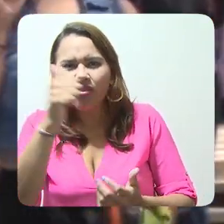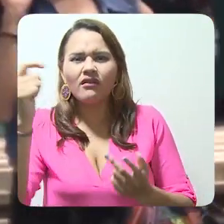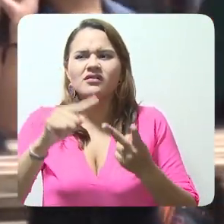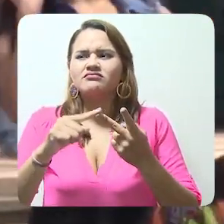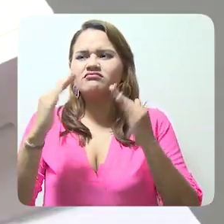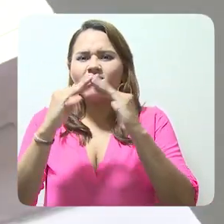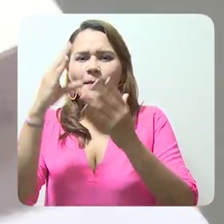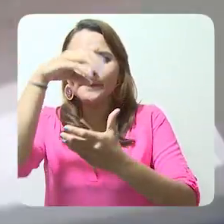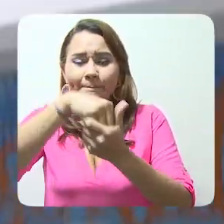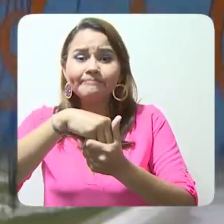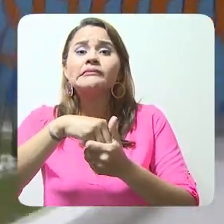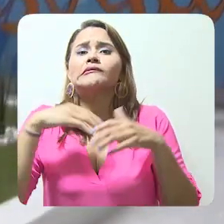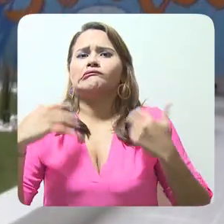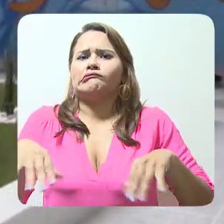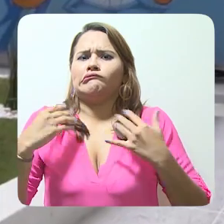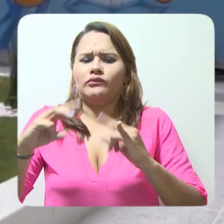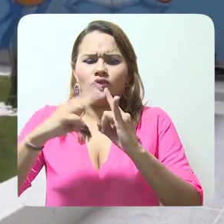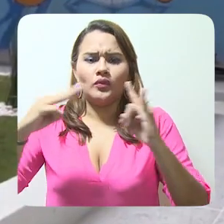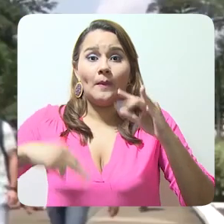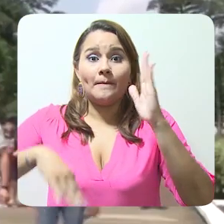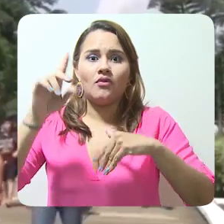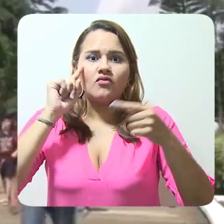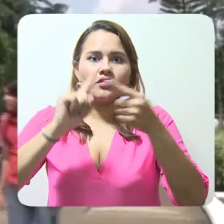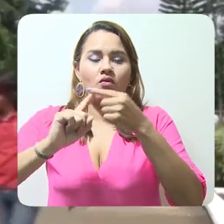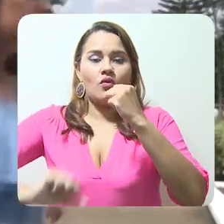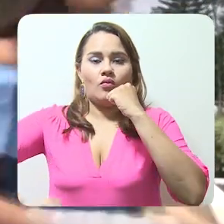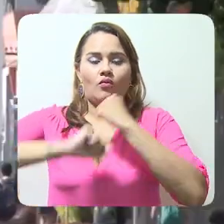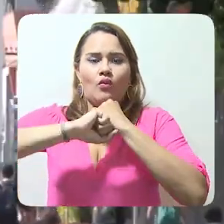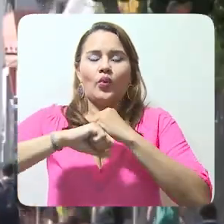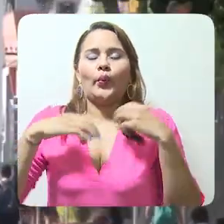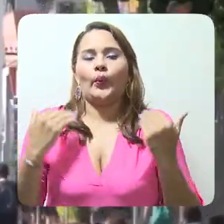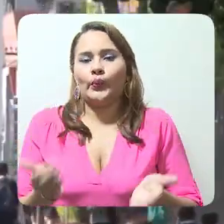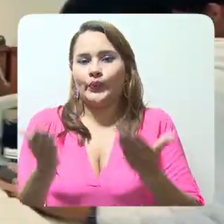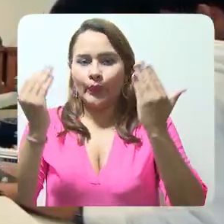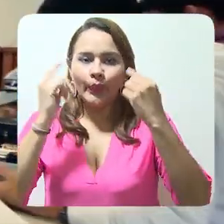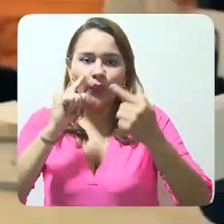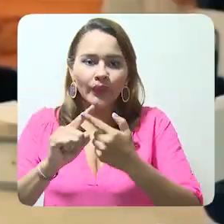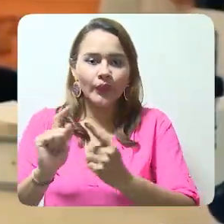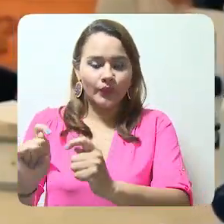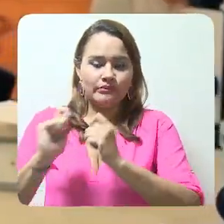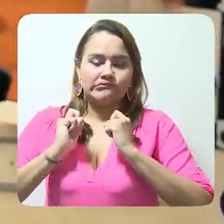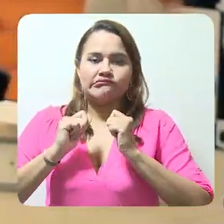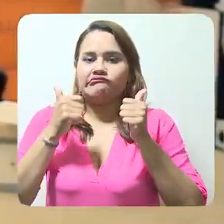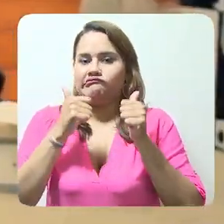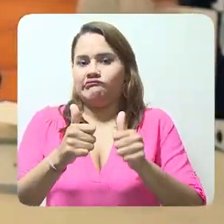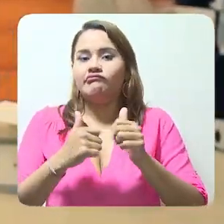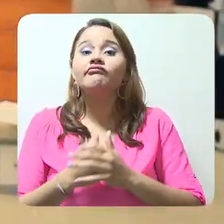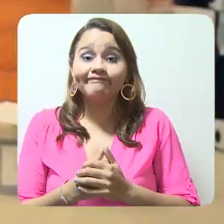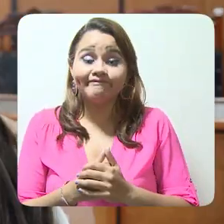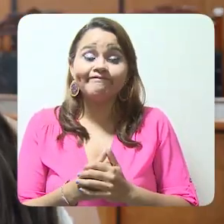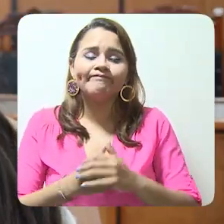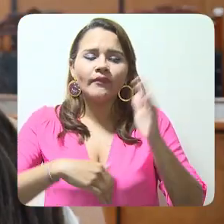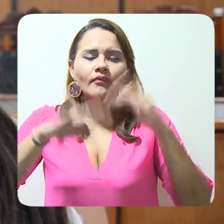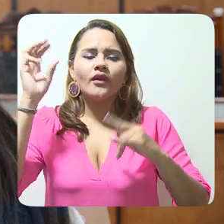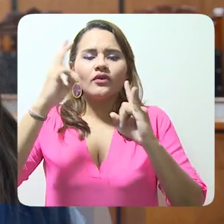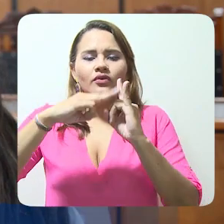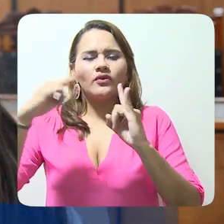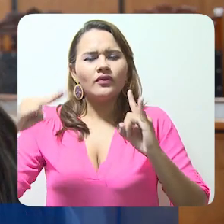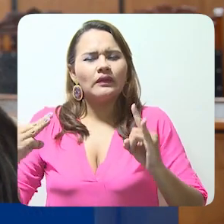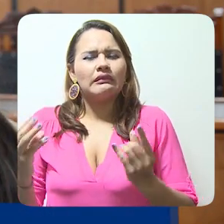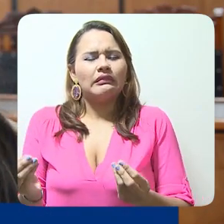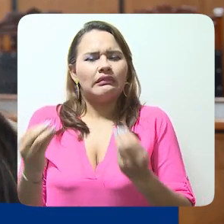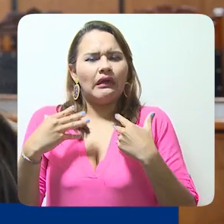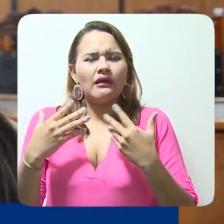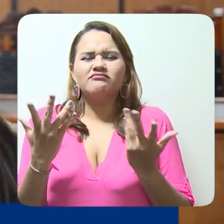La universidad es un apoyo lo suficientemente bueno para satisfacer todas las necesidades. La universidad nos